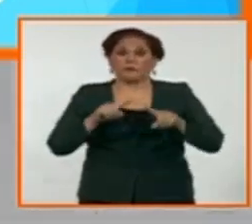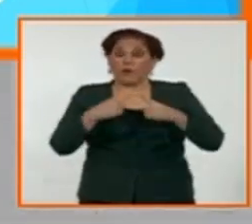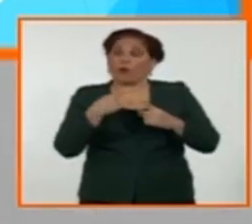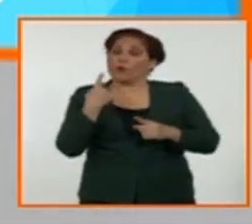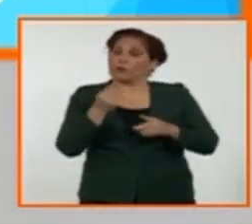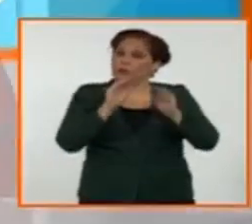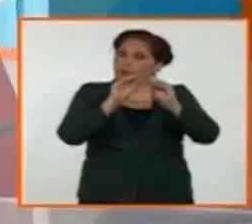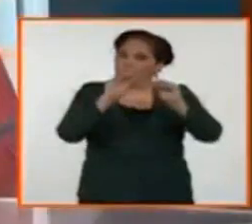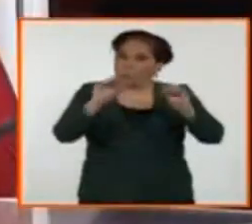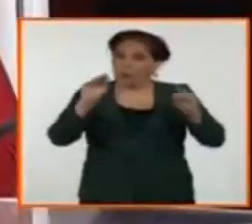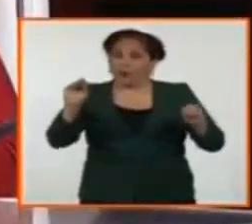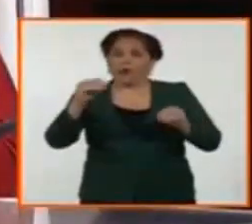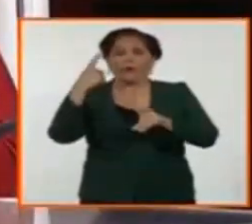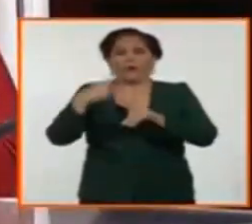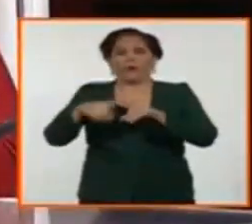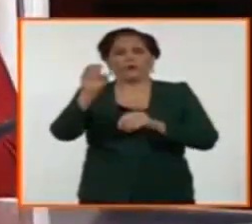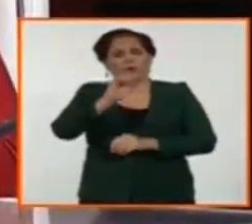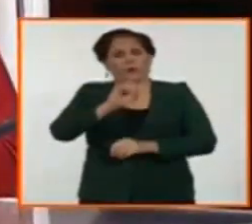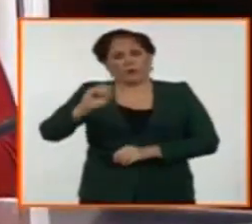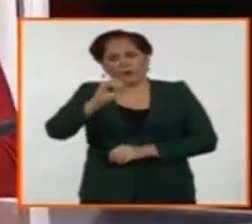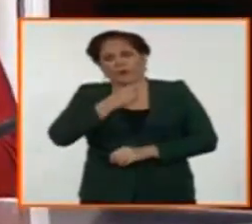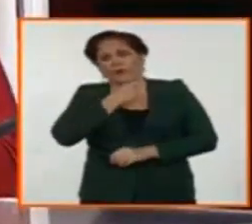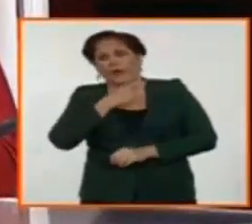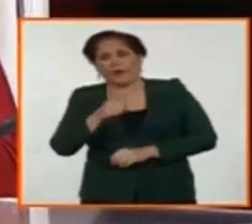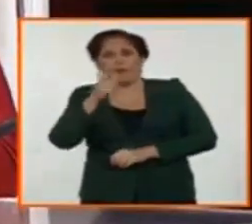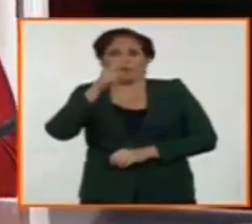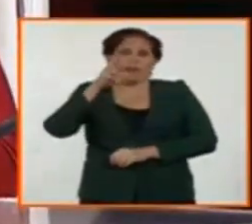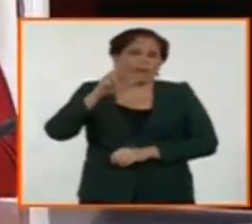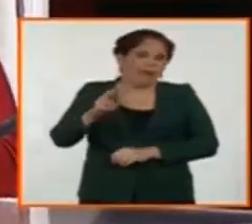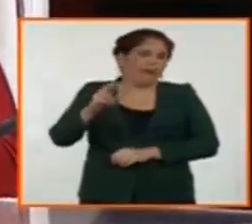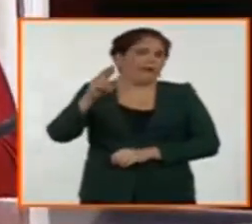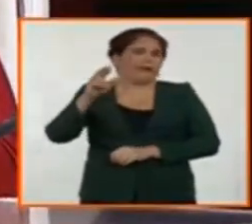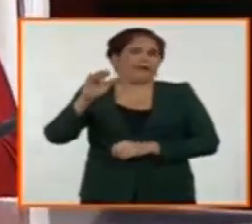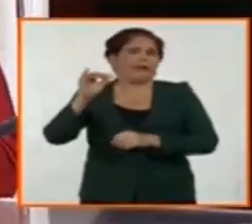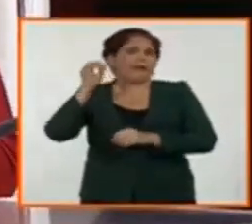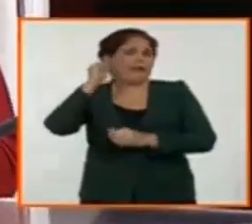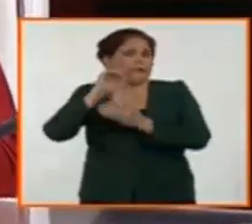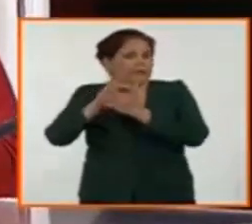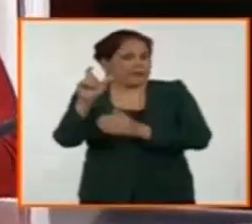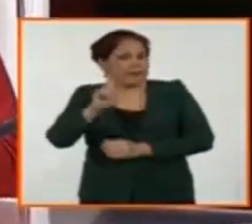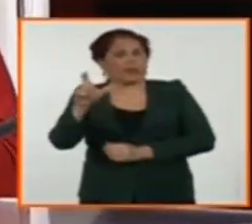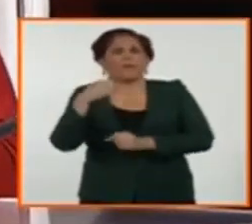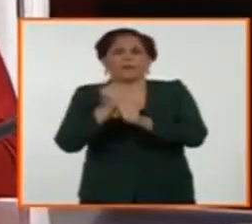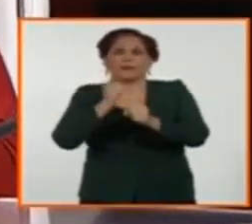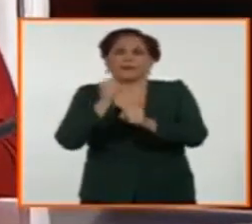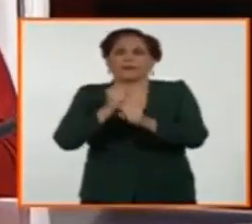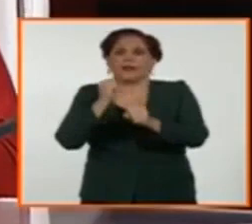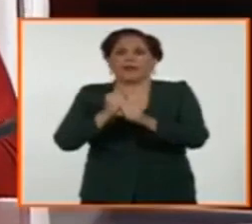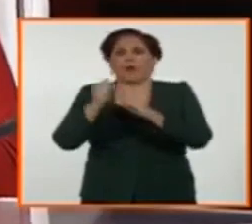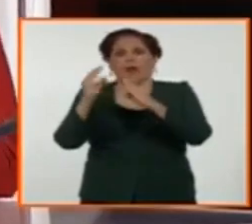otras organizaciones que tienen un saber acumulado de experiencias a trabajo comunitario